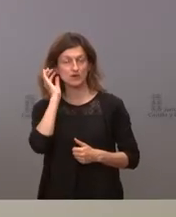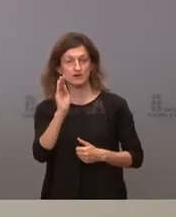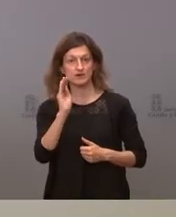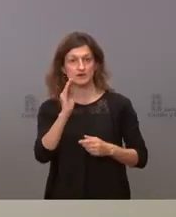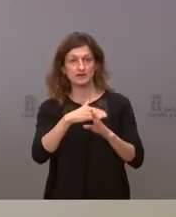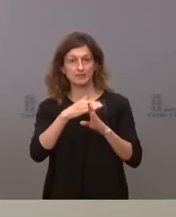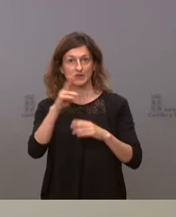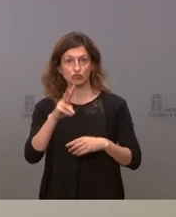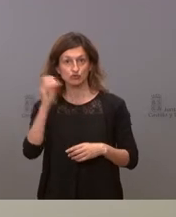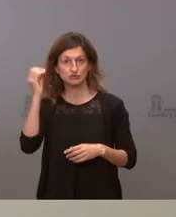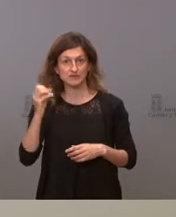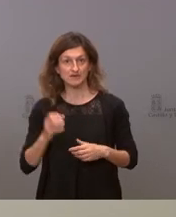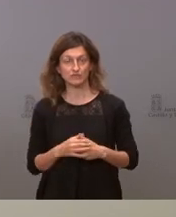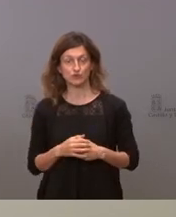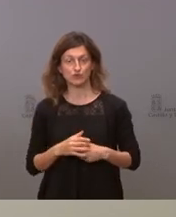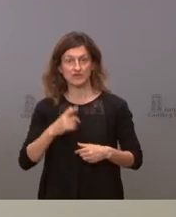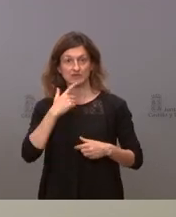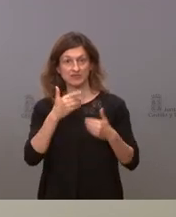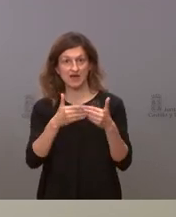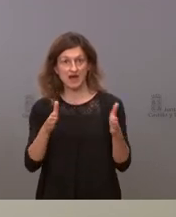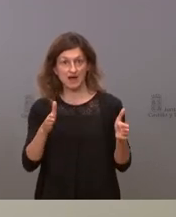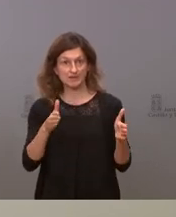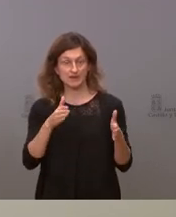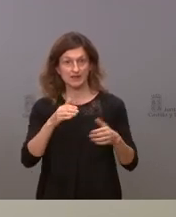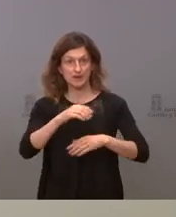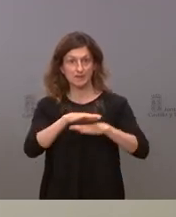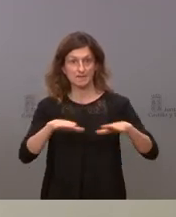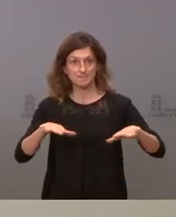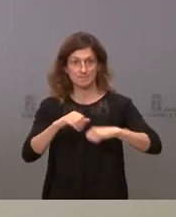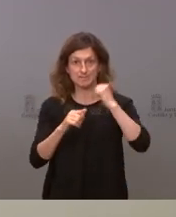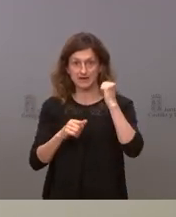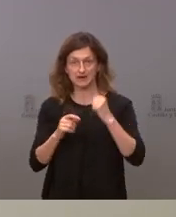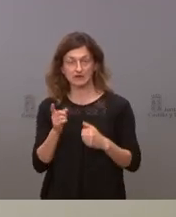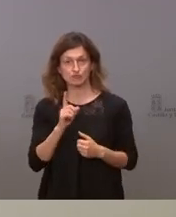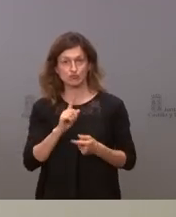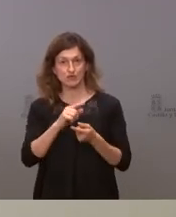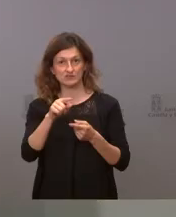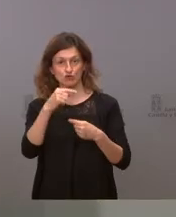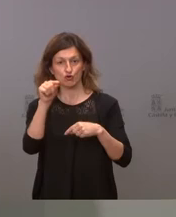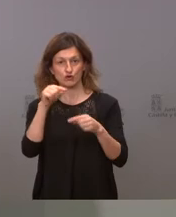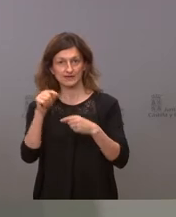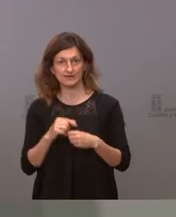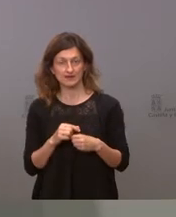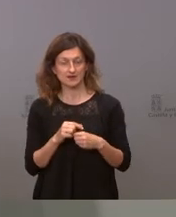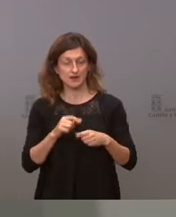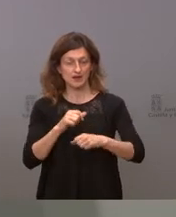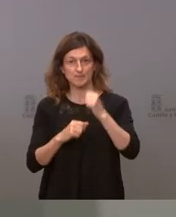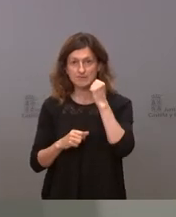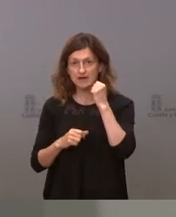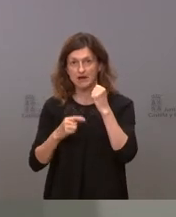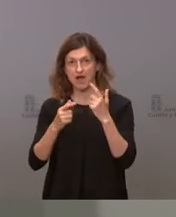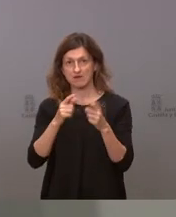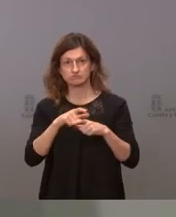semáforo sí que permite ya la apertura en barra no eso se va a corregir no va a haber barras abiertas es la única cosa